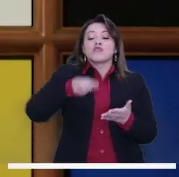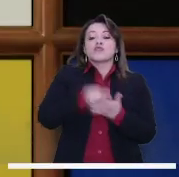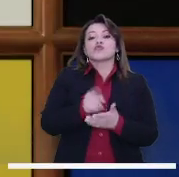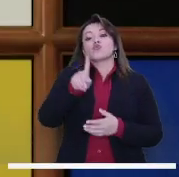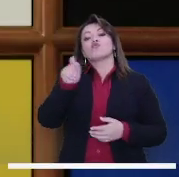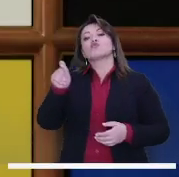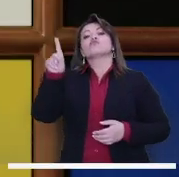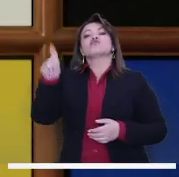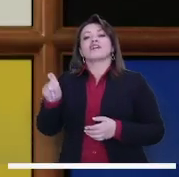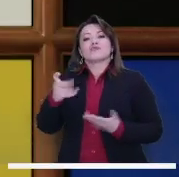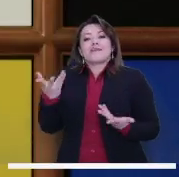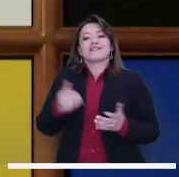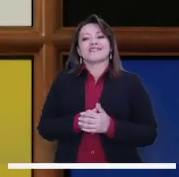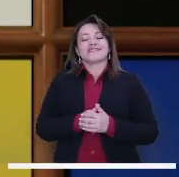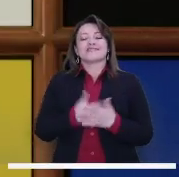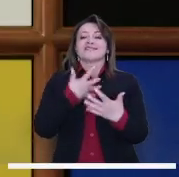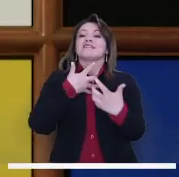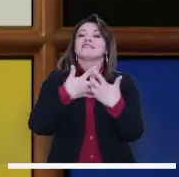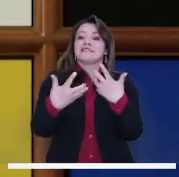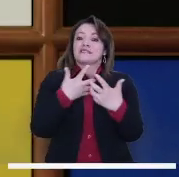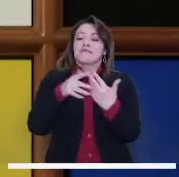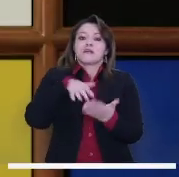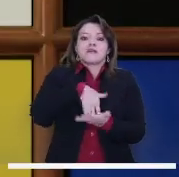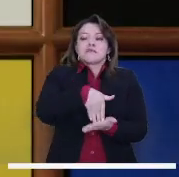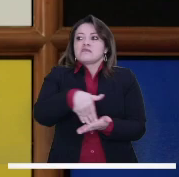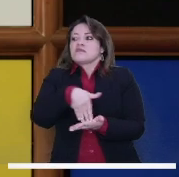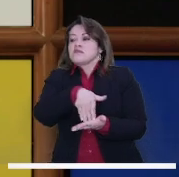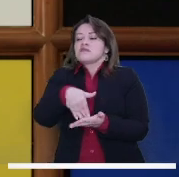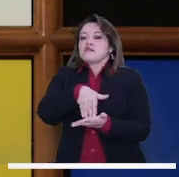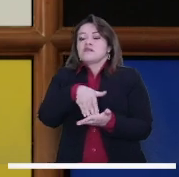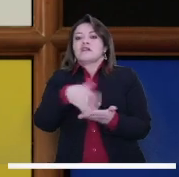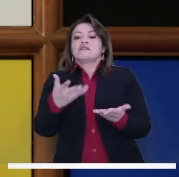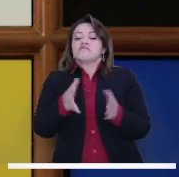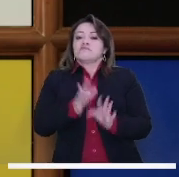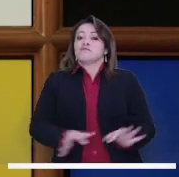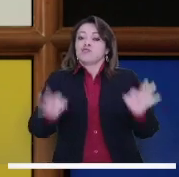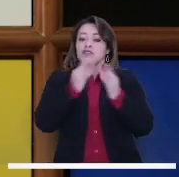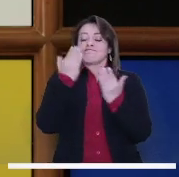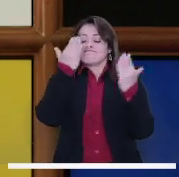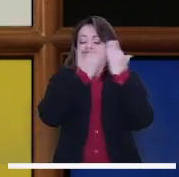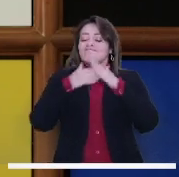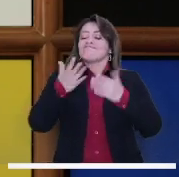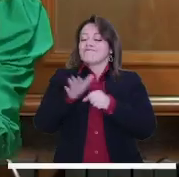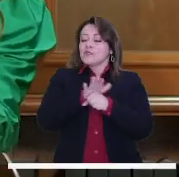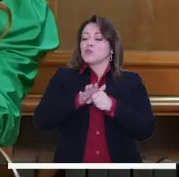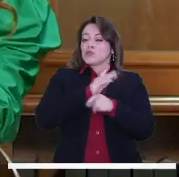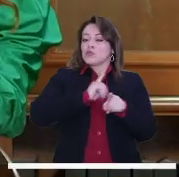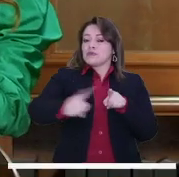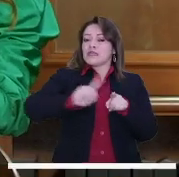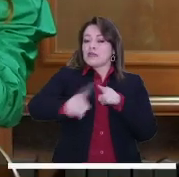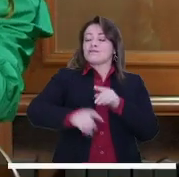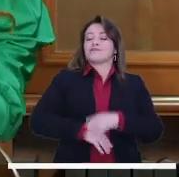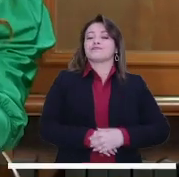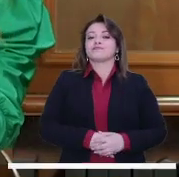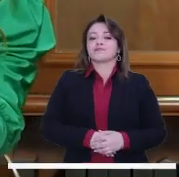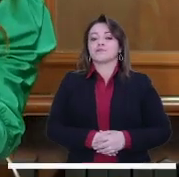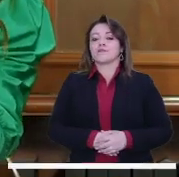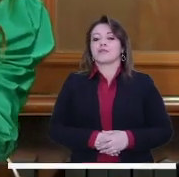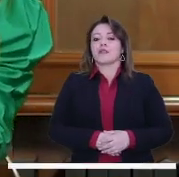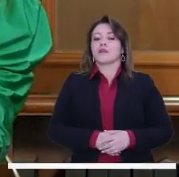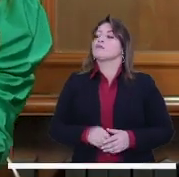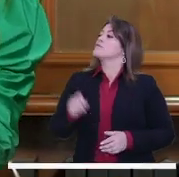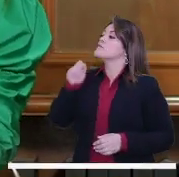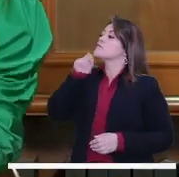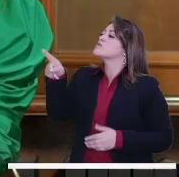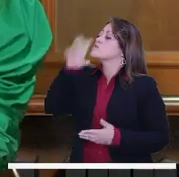600 mil diarios colados. Entonces el sistema de verdad hay que reformularlo en su integralidad. Concejal, comparte también